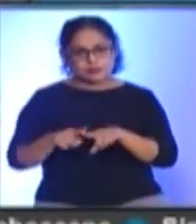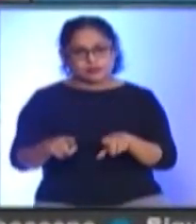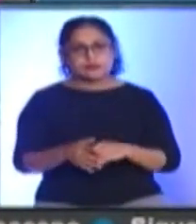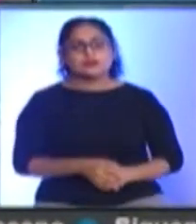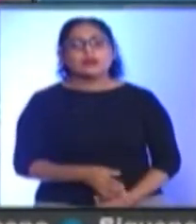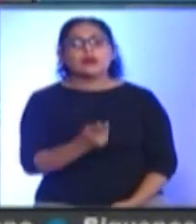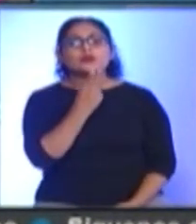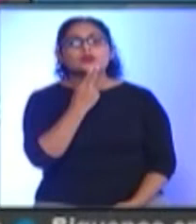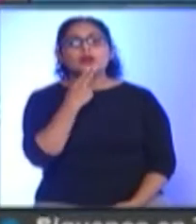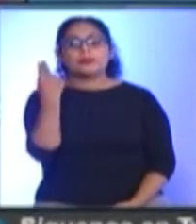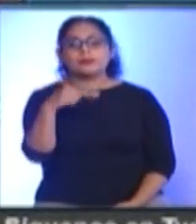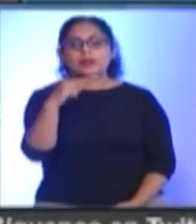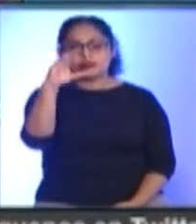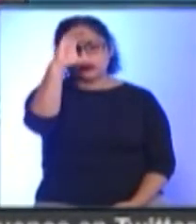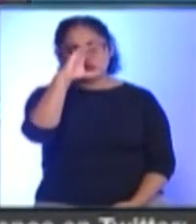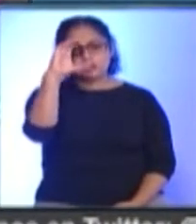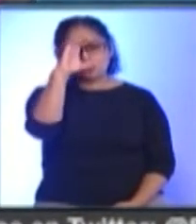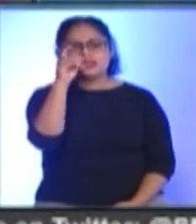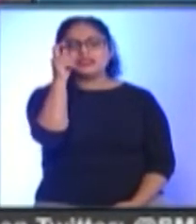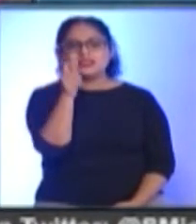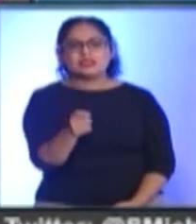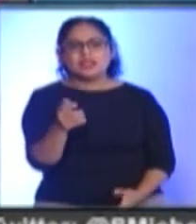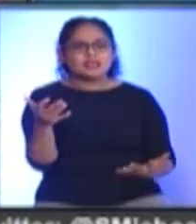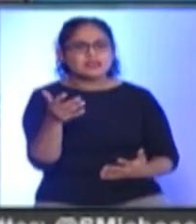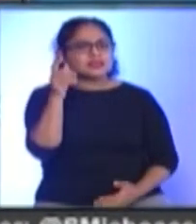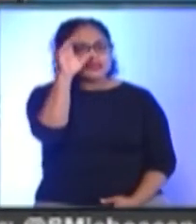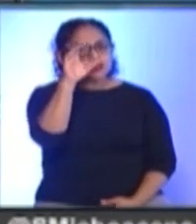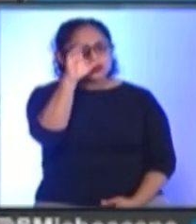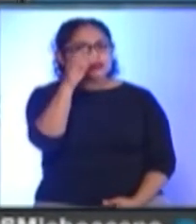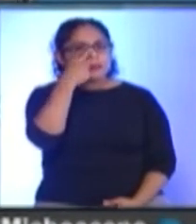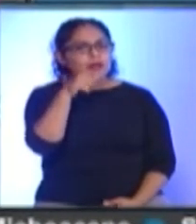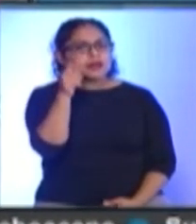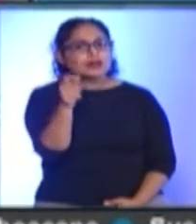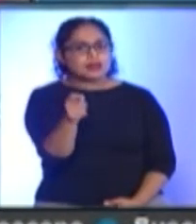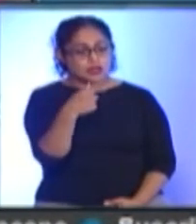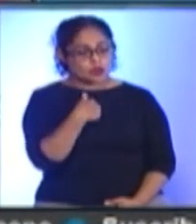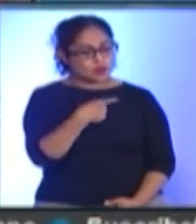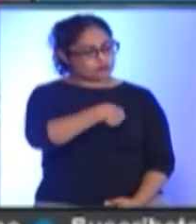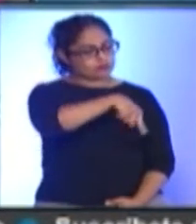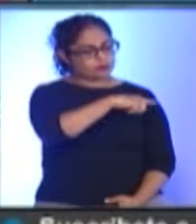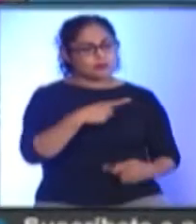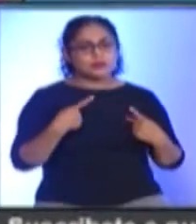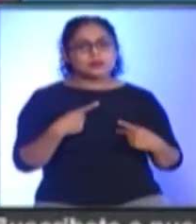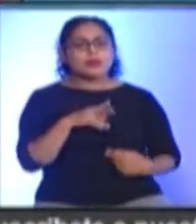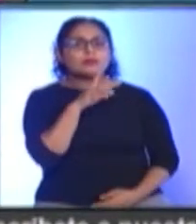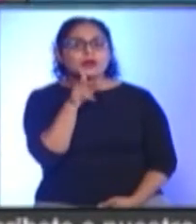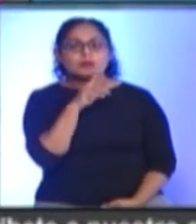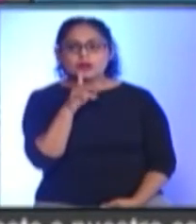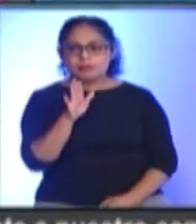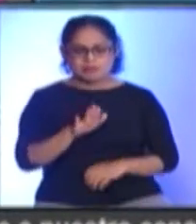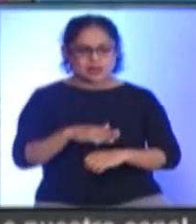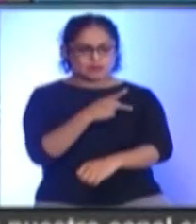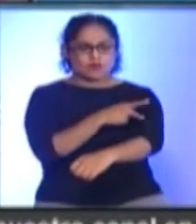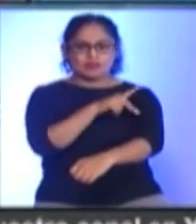El término De ciencia Entonces ¿Qué tendría Que hacer La ciencia Para hacernos Mejores Ciudadanos Ciudadanas O más empoderados